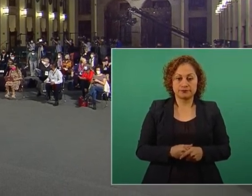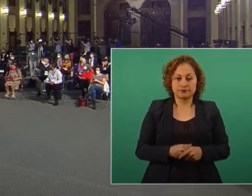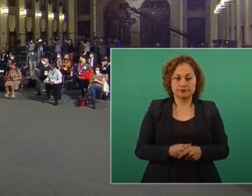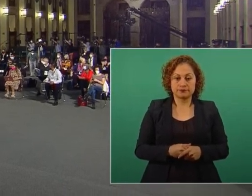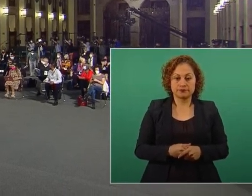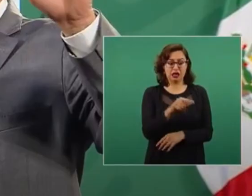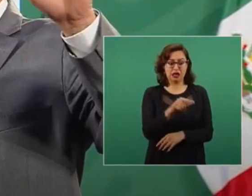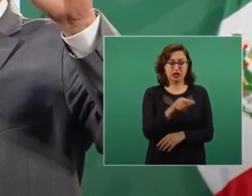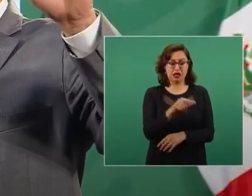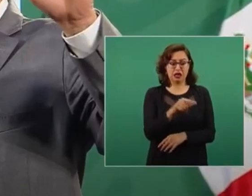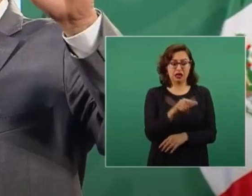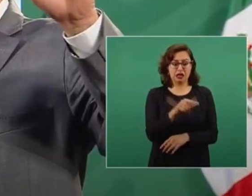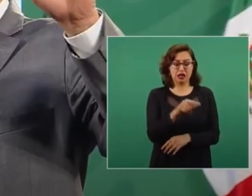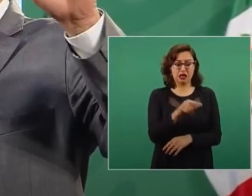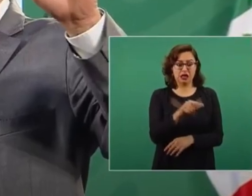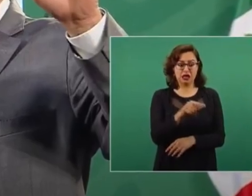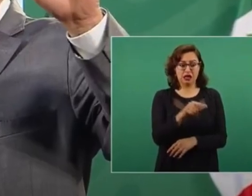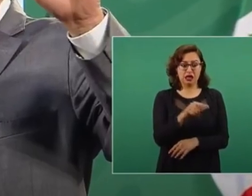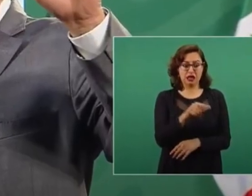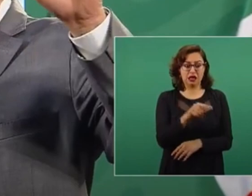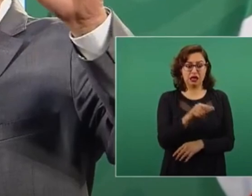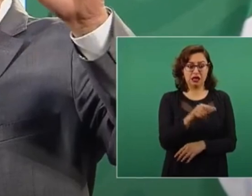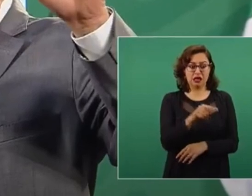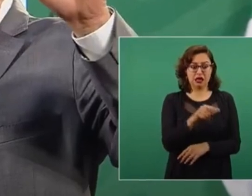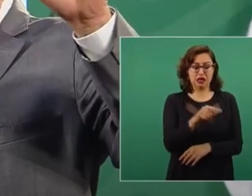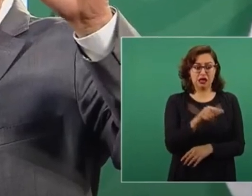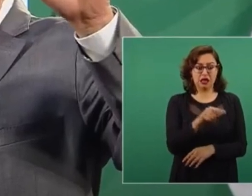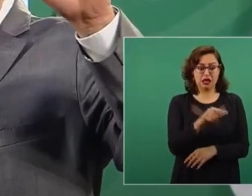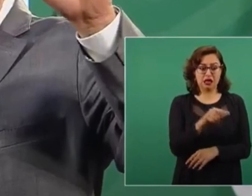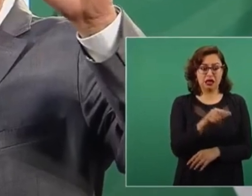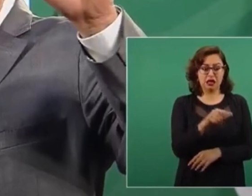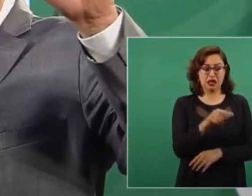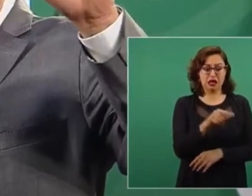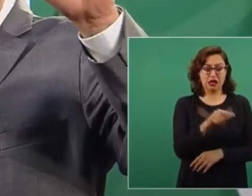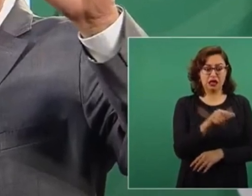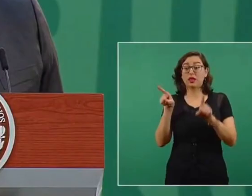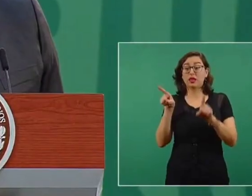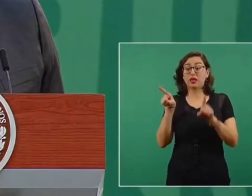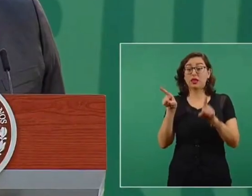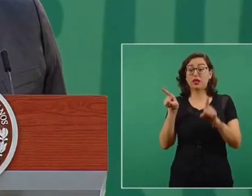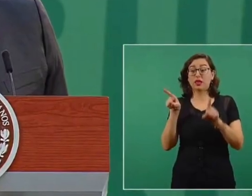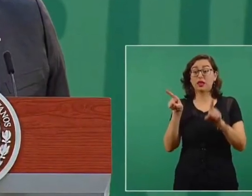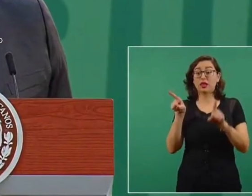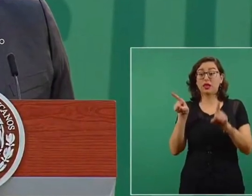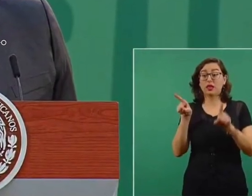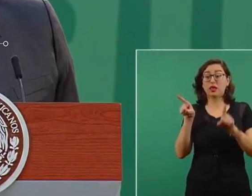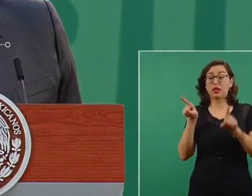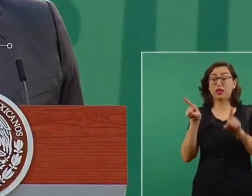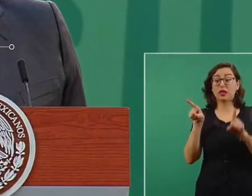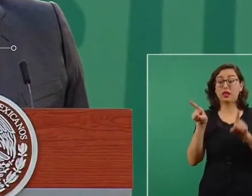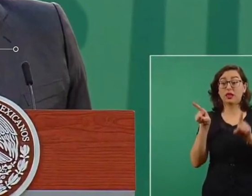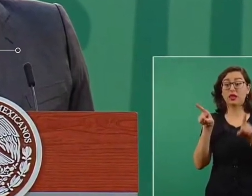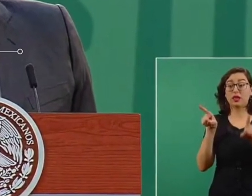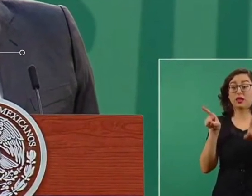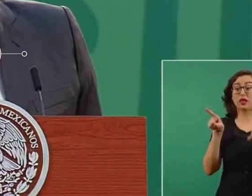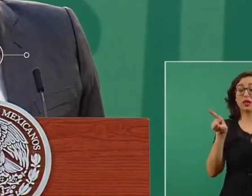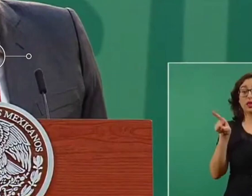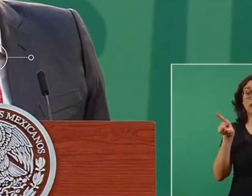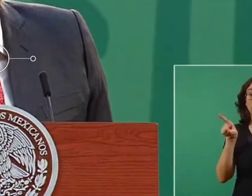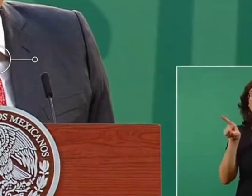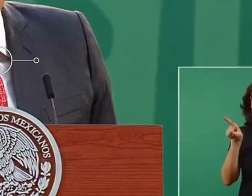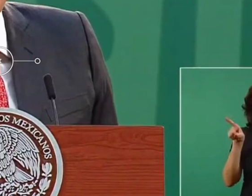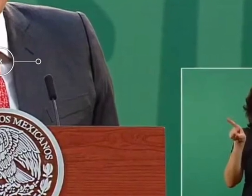Honor a quien honor merece y a quien se lo ha ganado El respeto y el